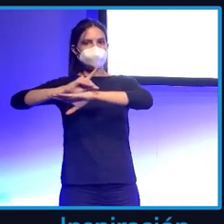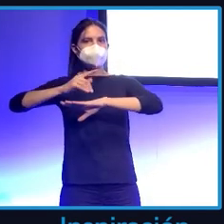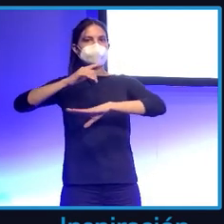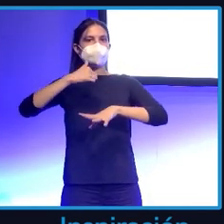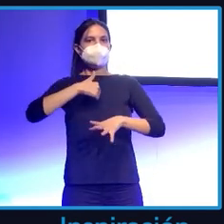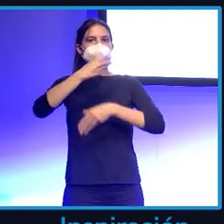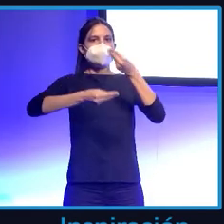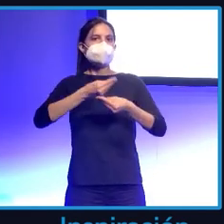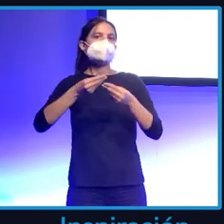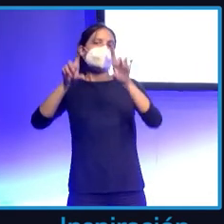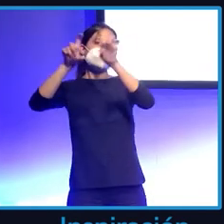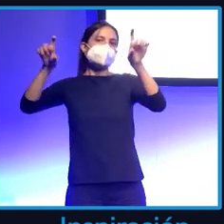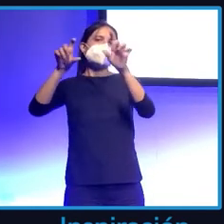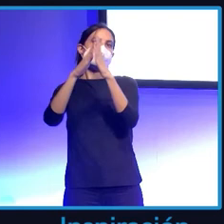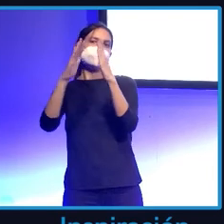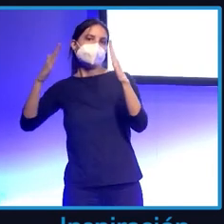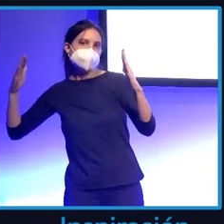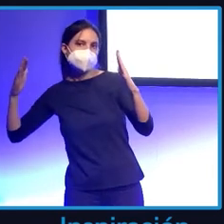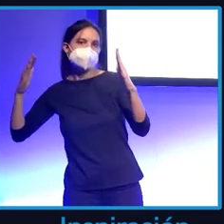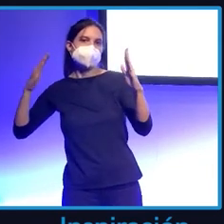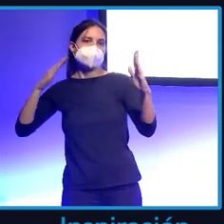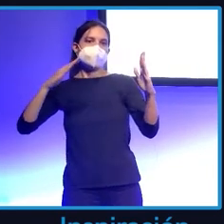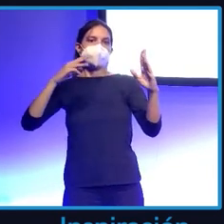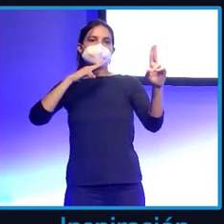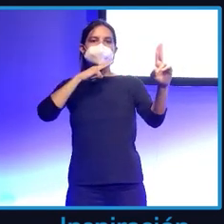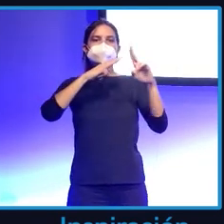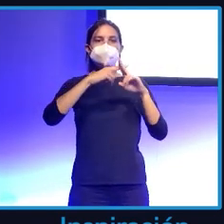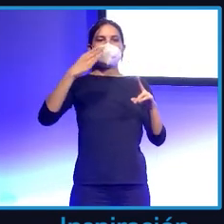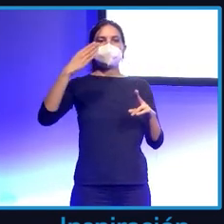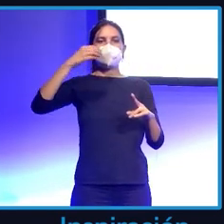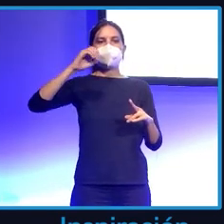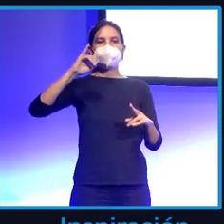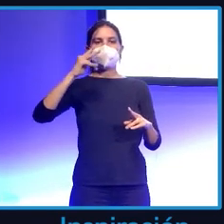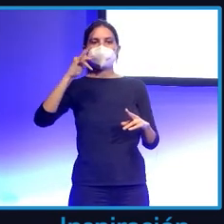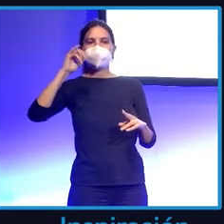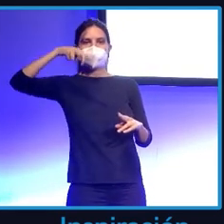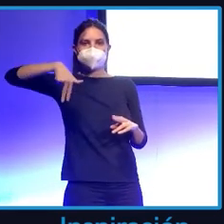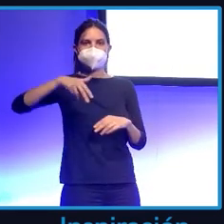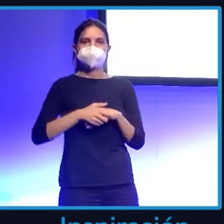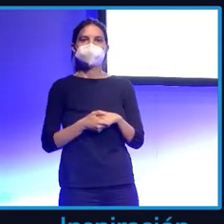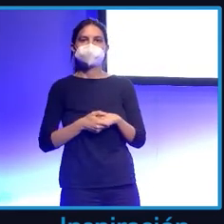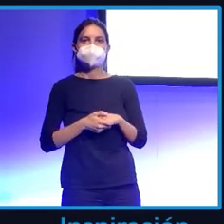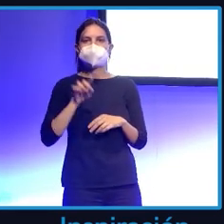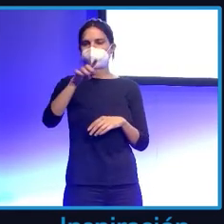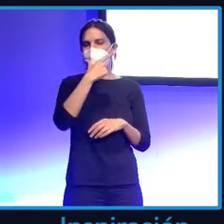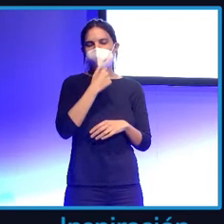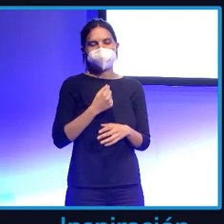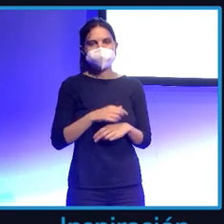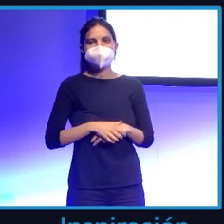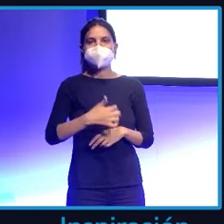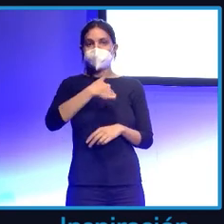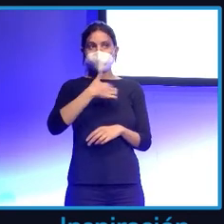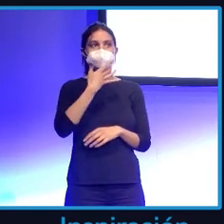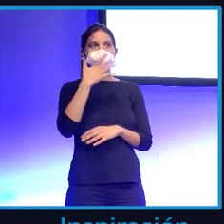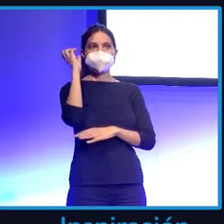y una librería que se llama Newspaper 3K y una base de datos que se llama MongoDB. Es tan sencillo. Yo cuando